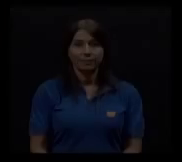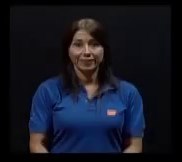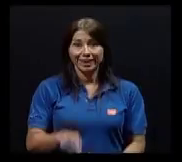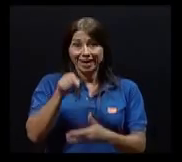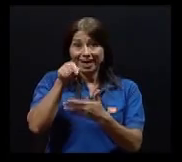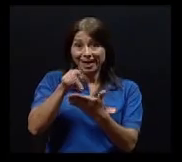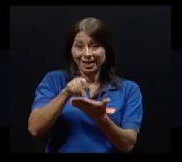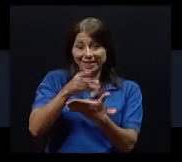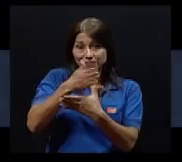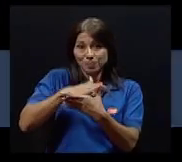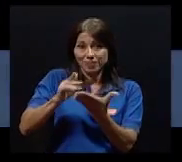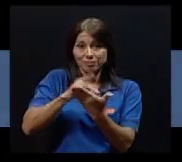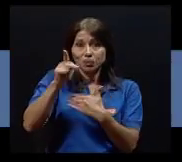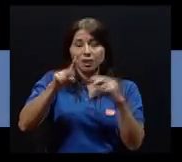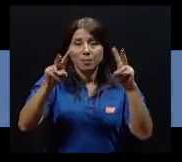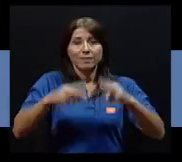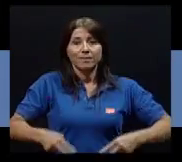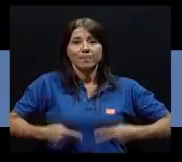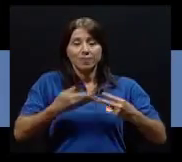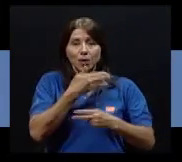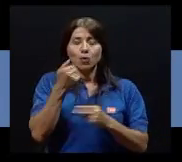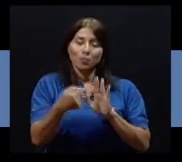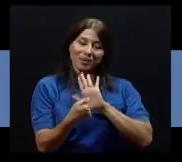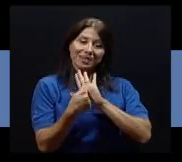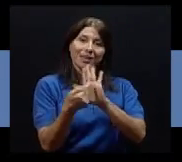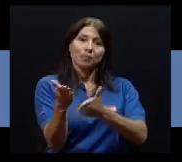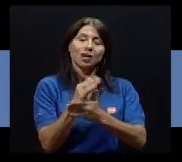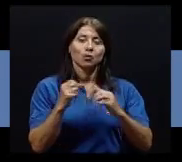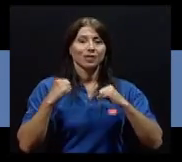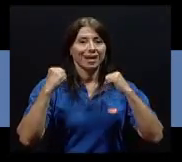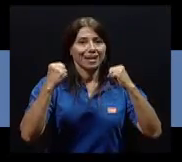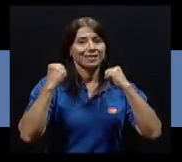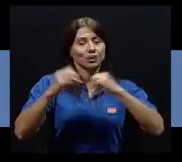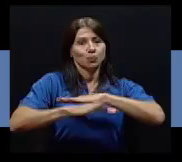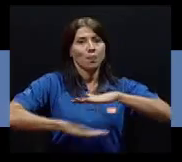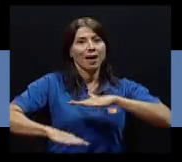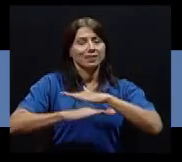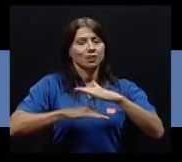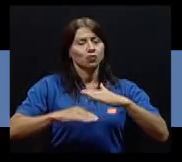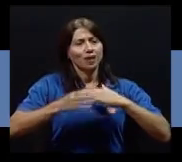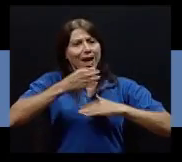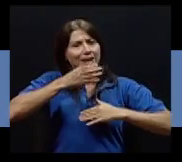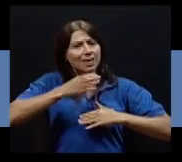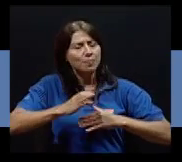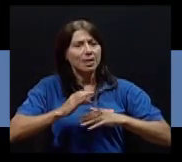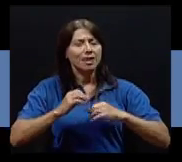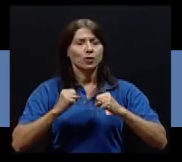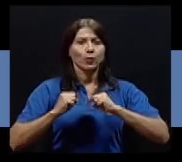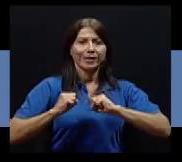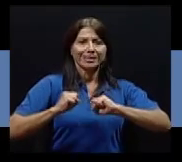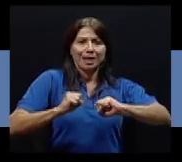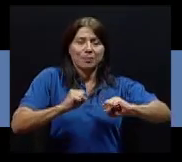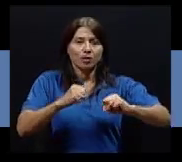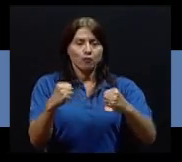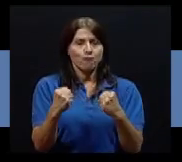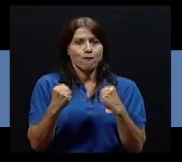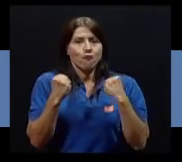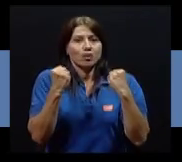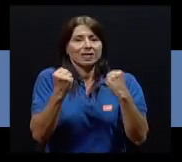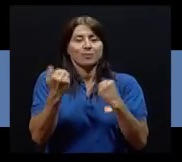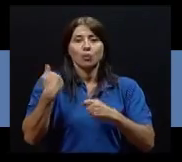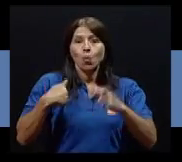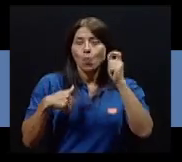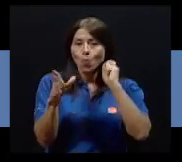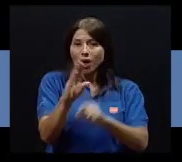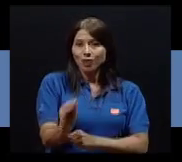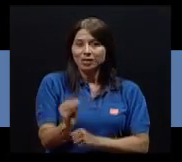En esta sección de vivir mejor, presentamos algunos ejercicios básicos de calentamiento, estiramiento, fortalecimiento y estabilidad que las y